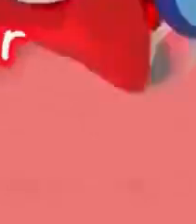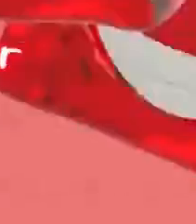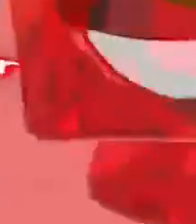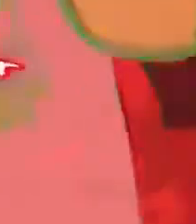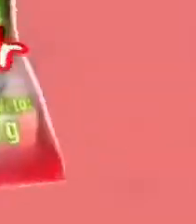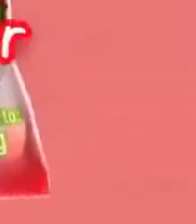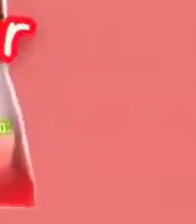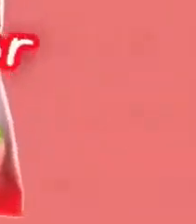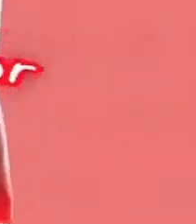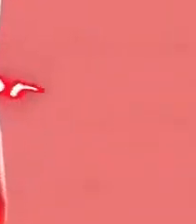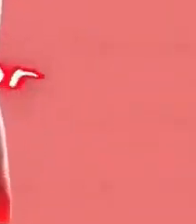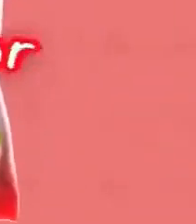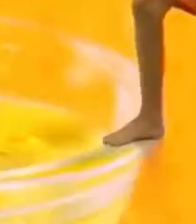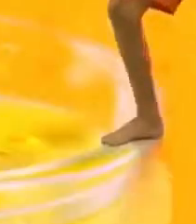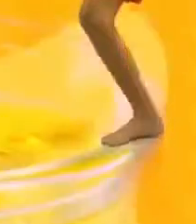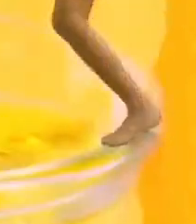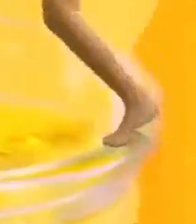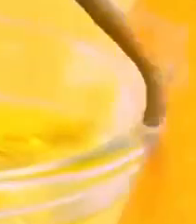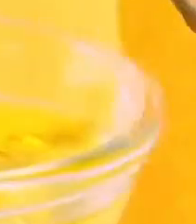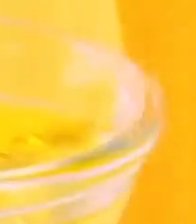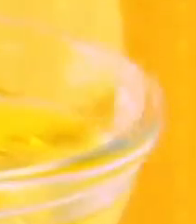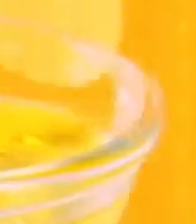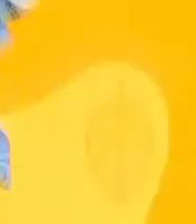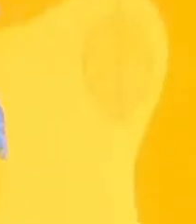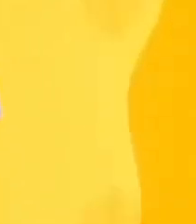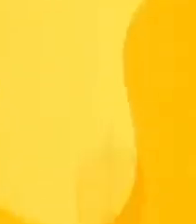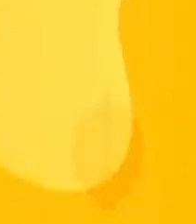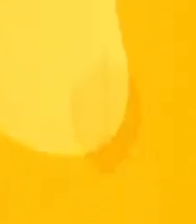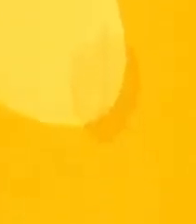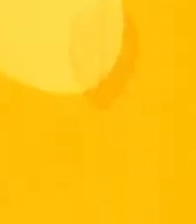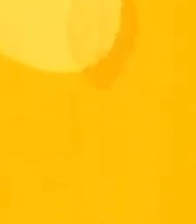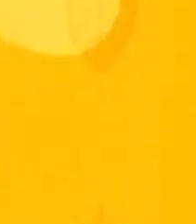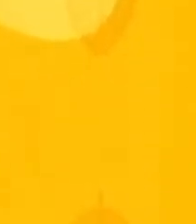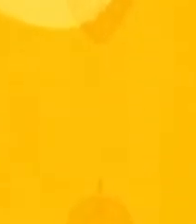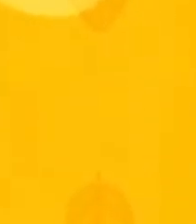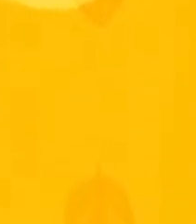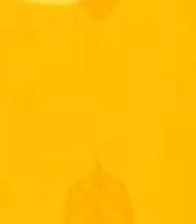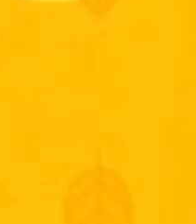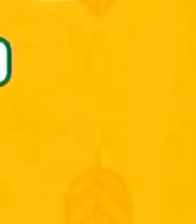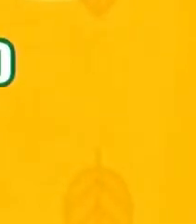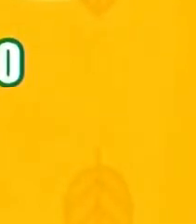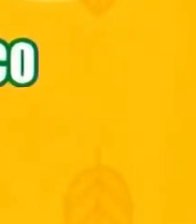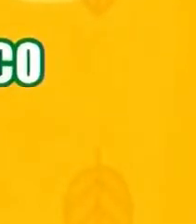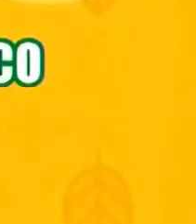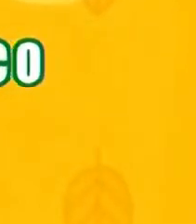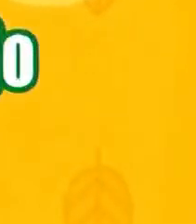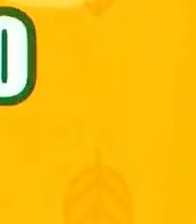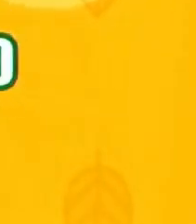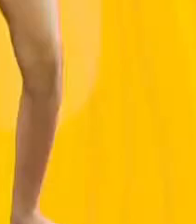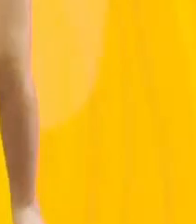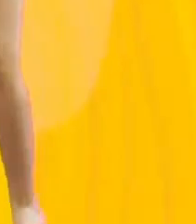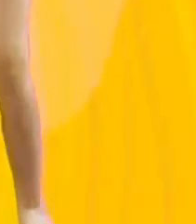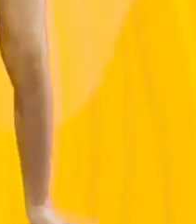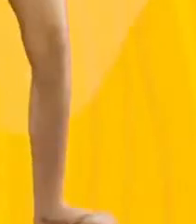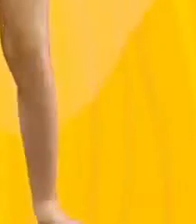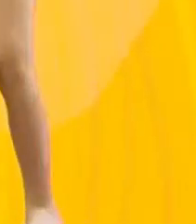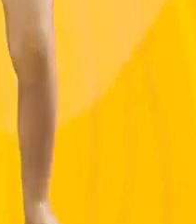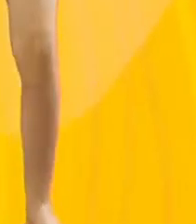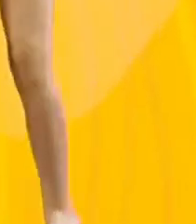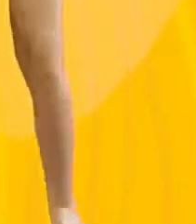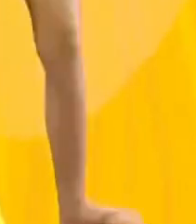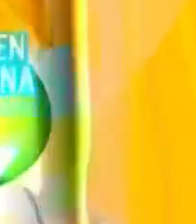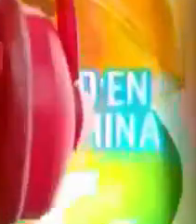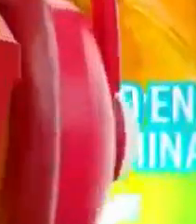Primero sabor a fresa Llora sabor a granadilla Alta y vitamina C Y única con ácido fólico ¡Gelatina,